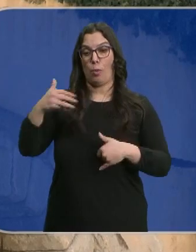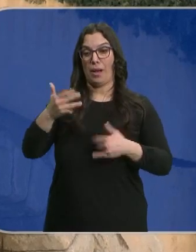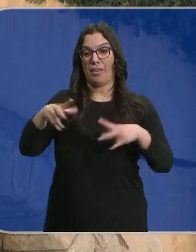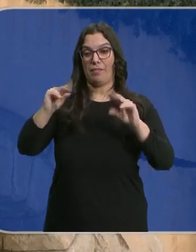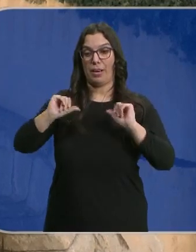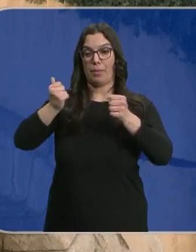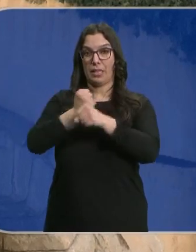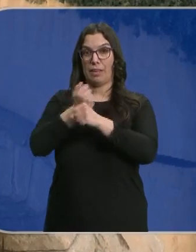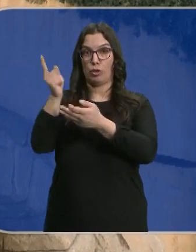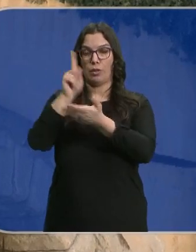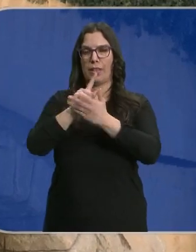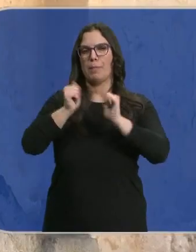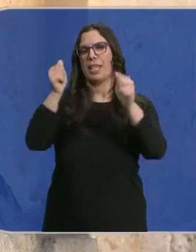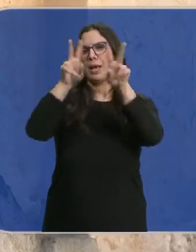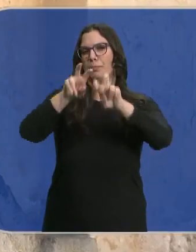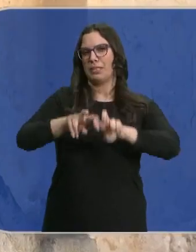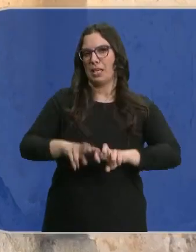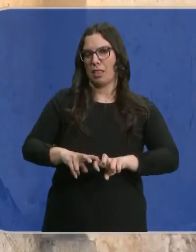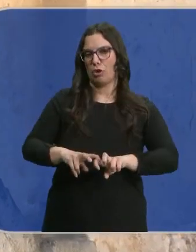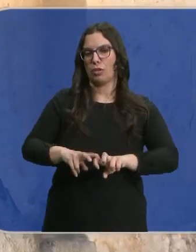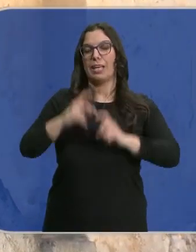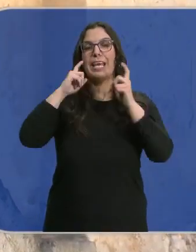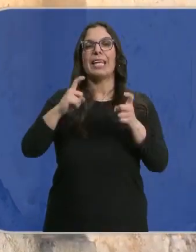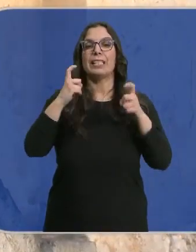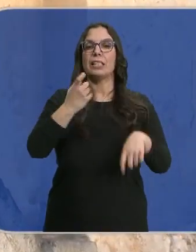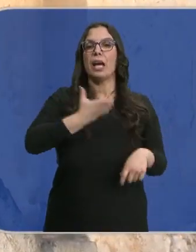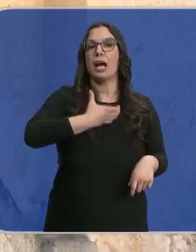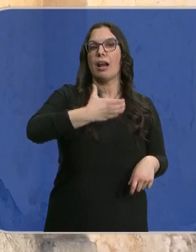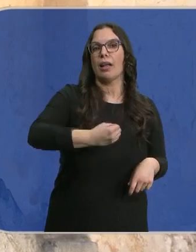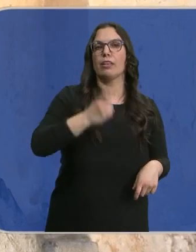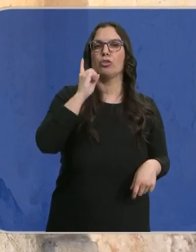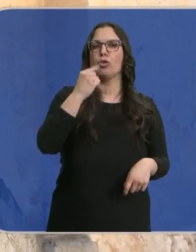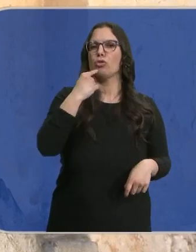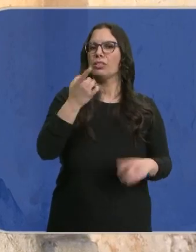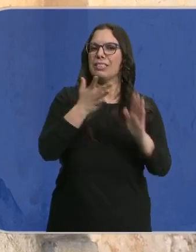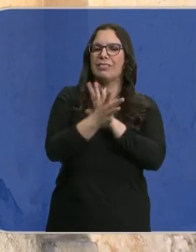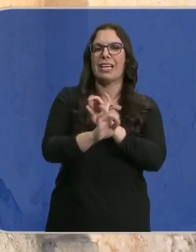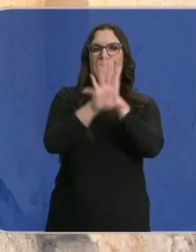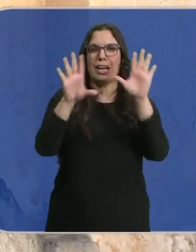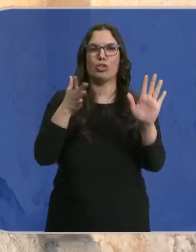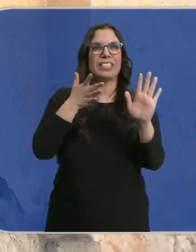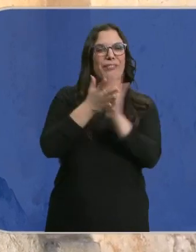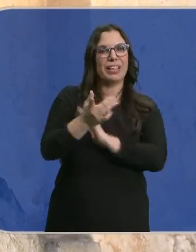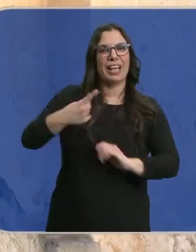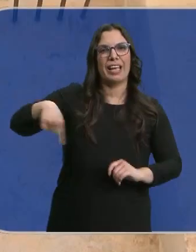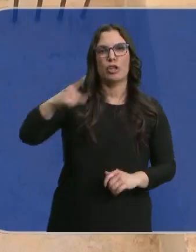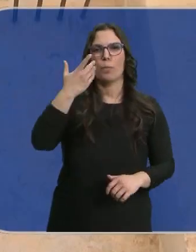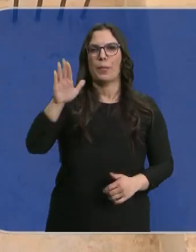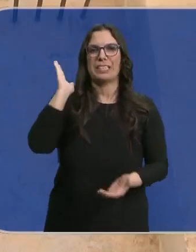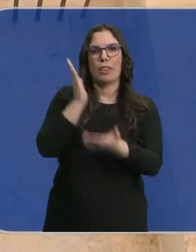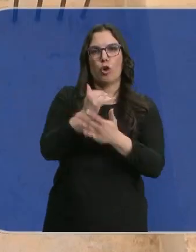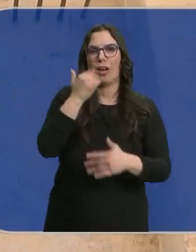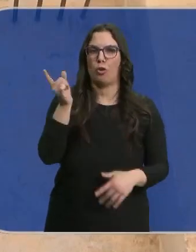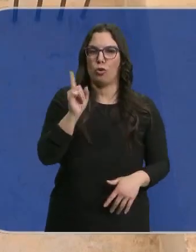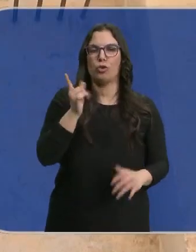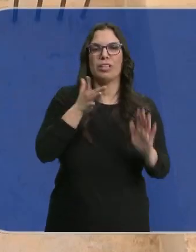iniciado un expediente de investigación que solo trata, dicen desde la alcaldía, de aclarar los hechos. No quiere decir que vaya a haber